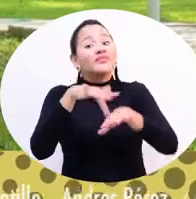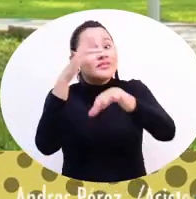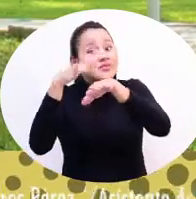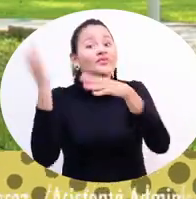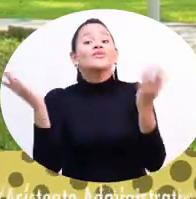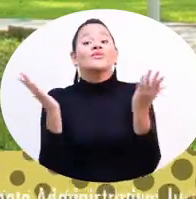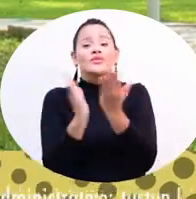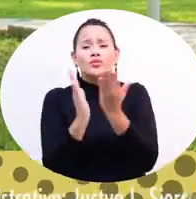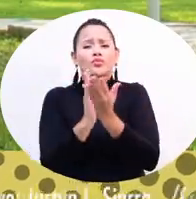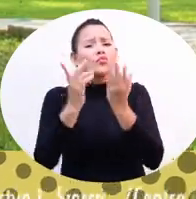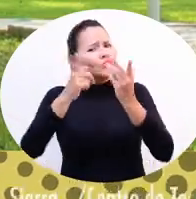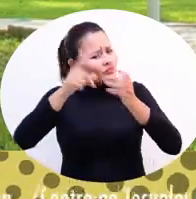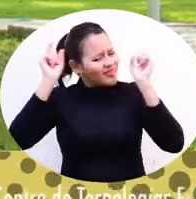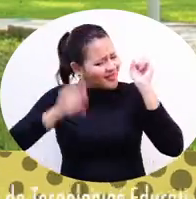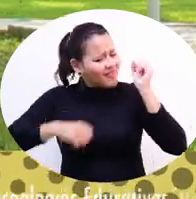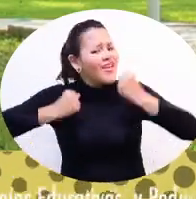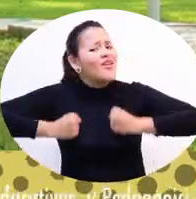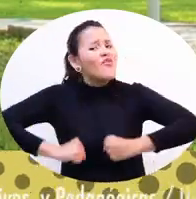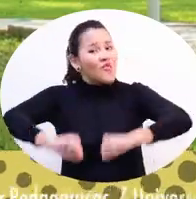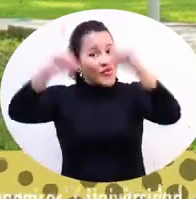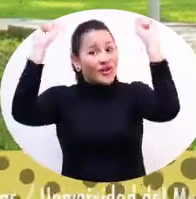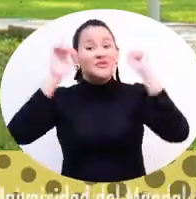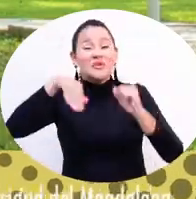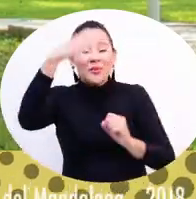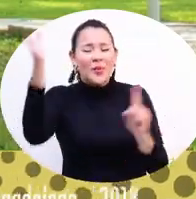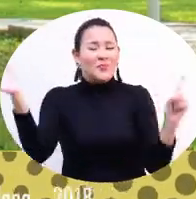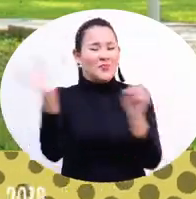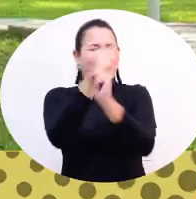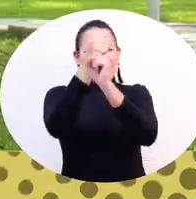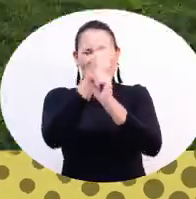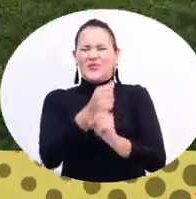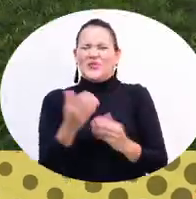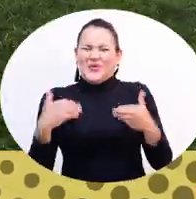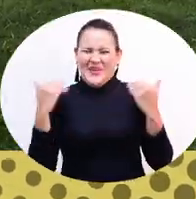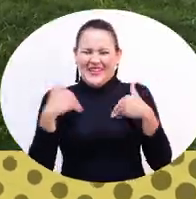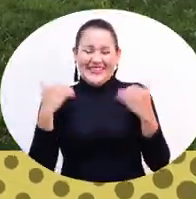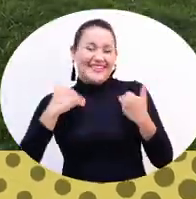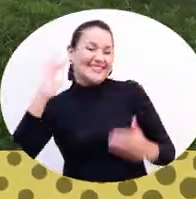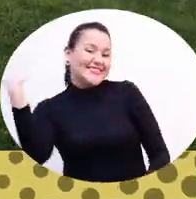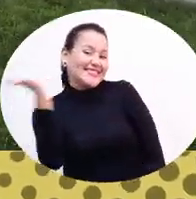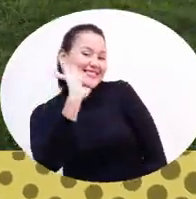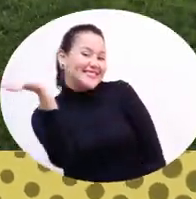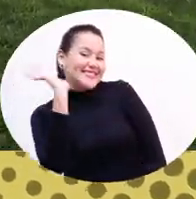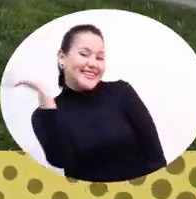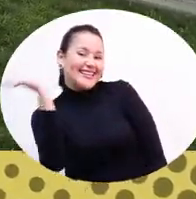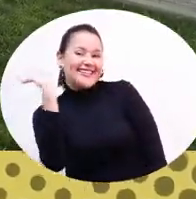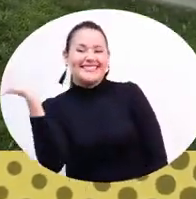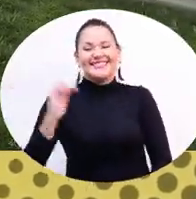a ver. Ningún esfuerzo está de más y esto nada más trae muchas oportunidades. ¡Chau!